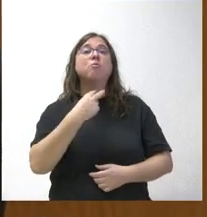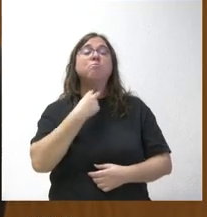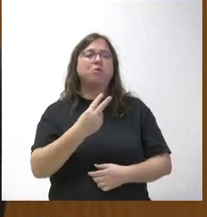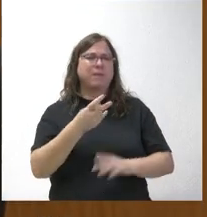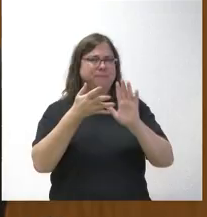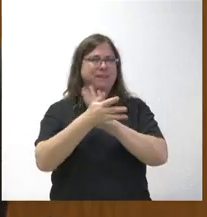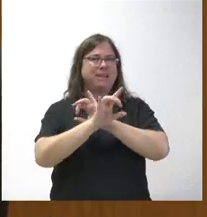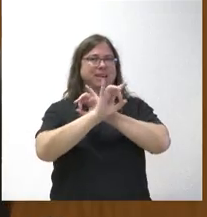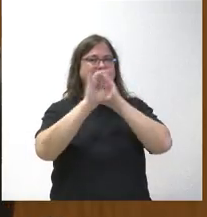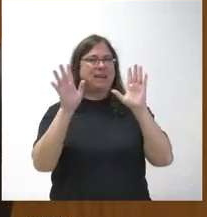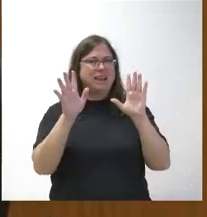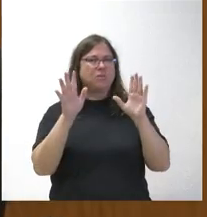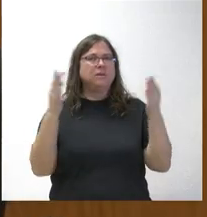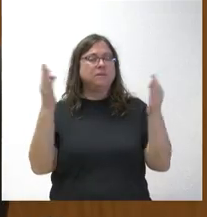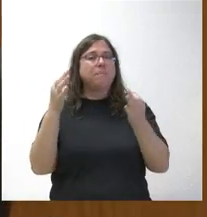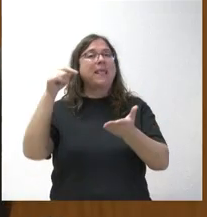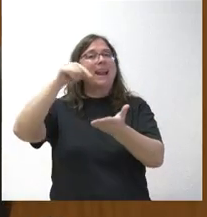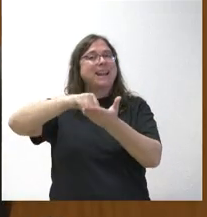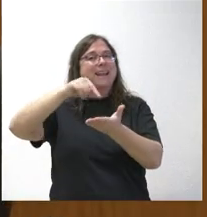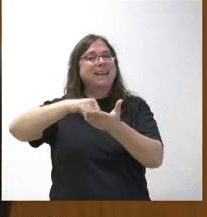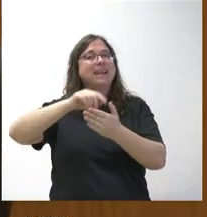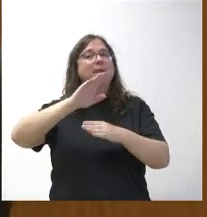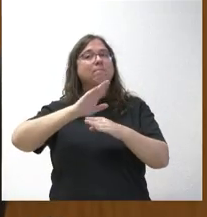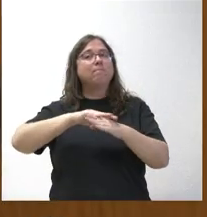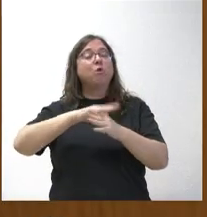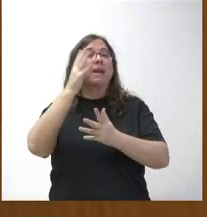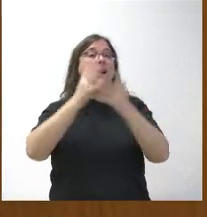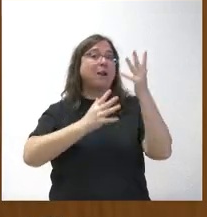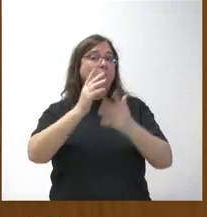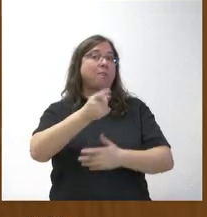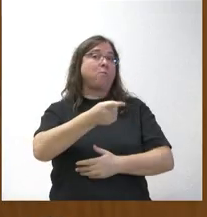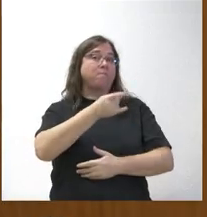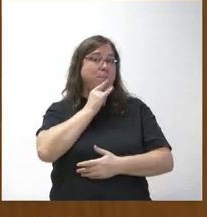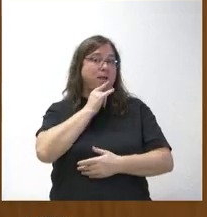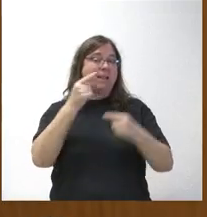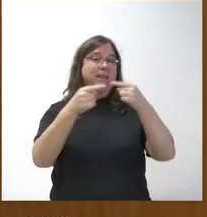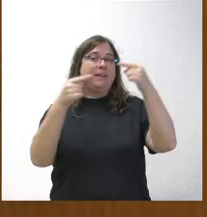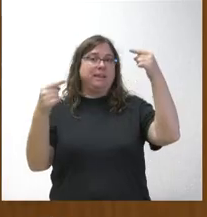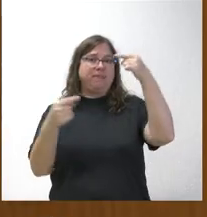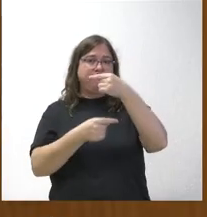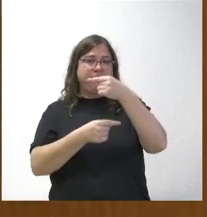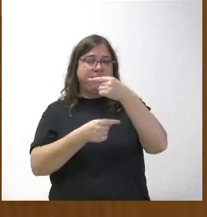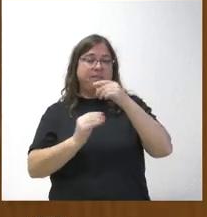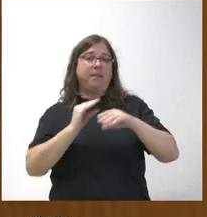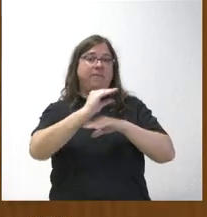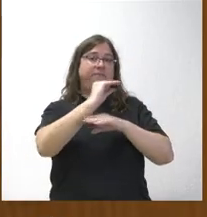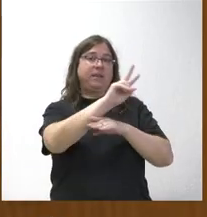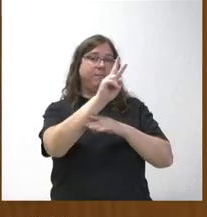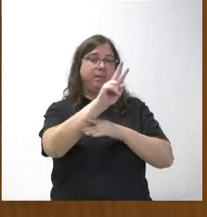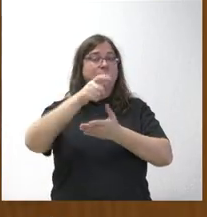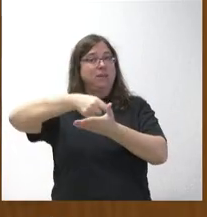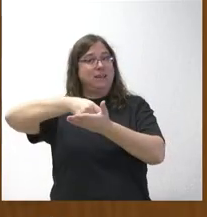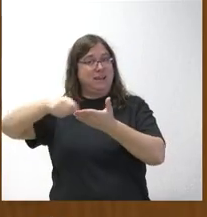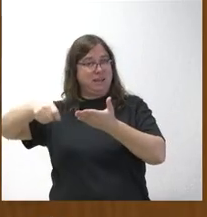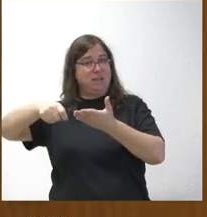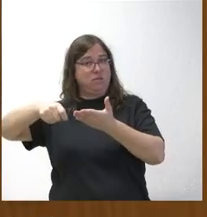aclarar, porque no me ha quedado muy claro si el requerimiento es porque estaba mal calculado el Gobierno la diferencia entre las entregas a la del 22 y la liquidación de los